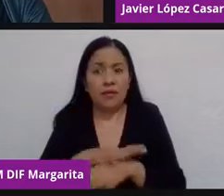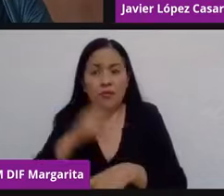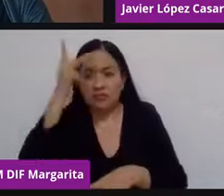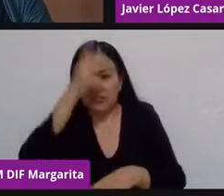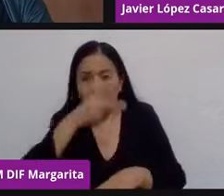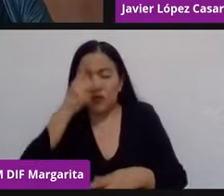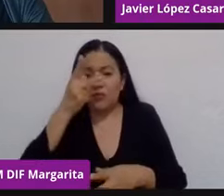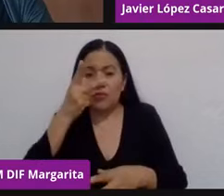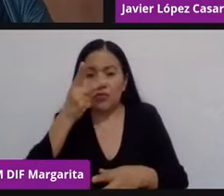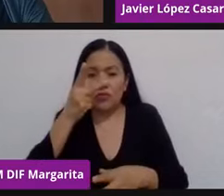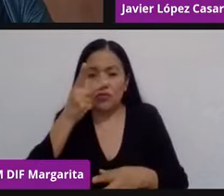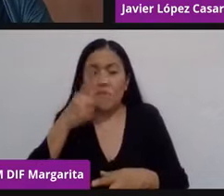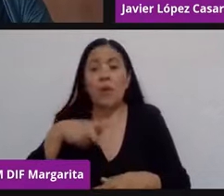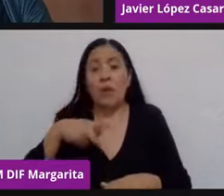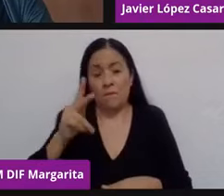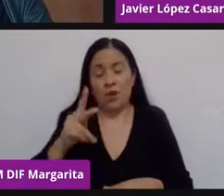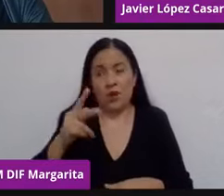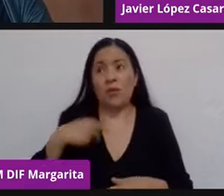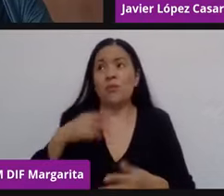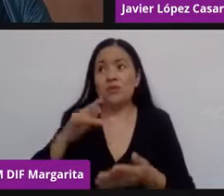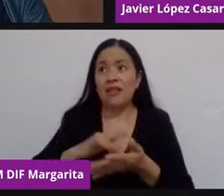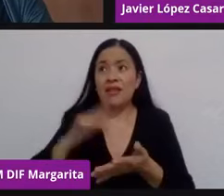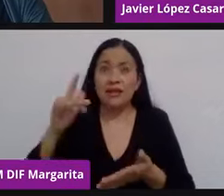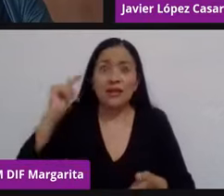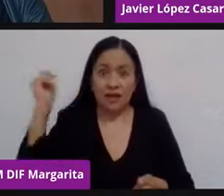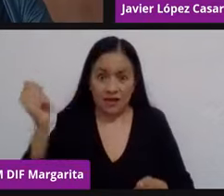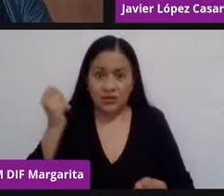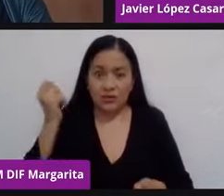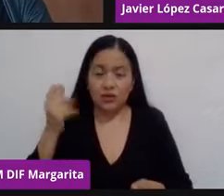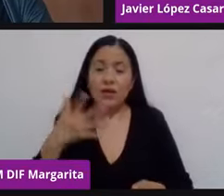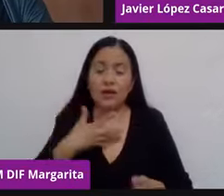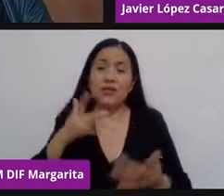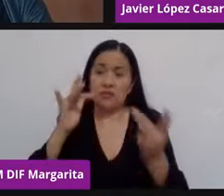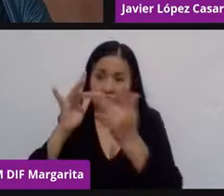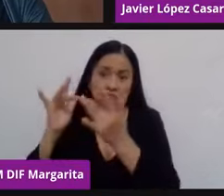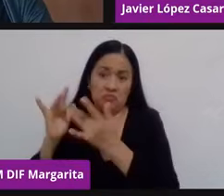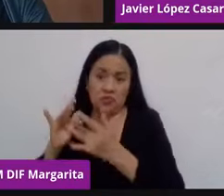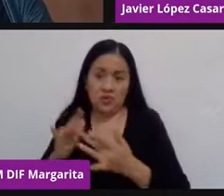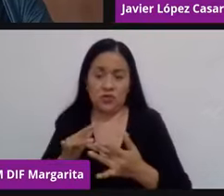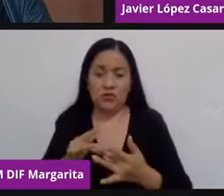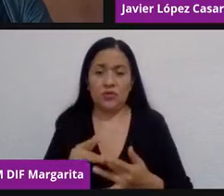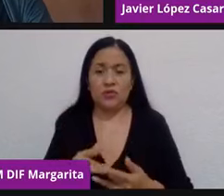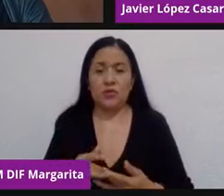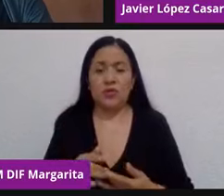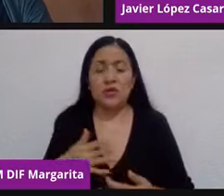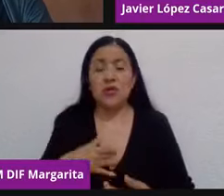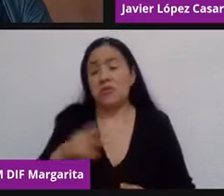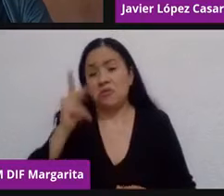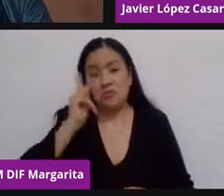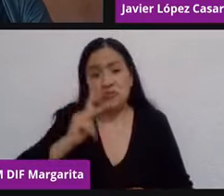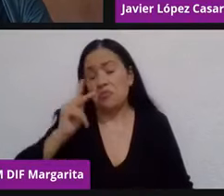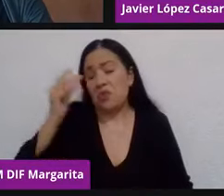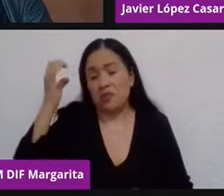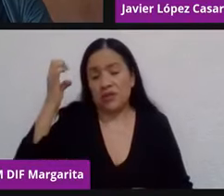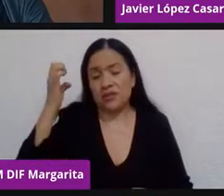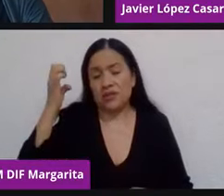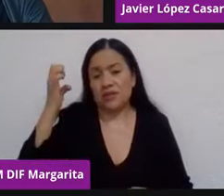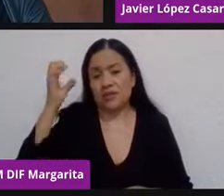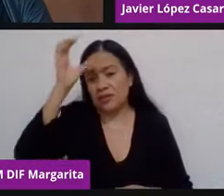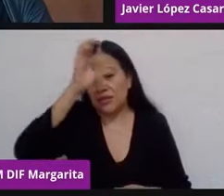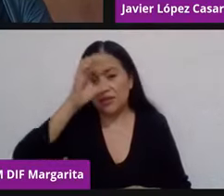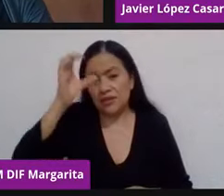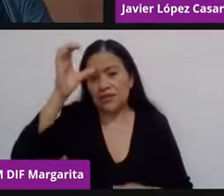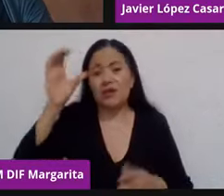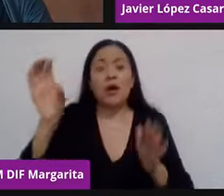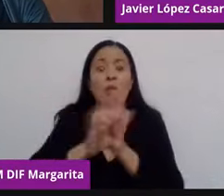las grandes ventajas que tuvimos con la tecnología hoy día de estar mantenido y estar en comunicación. Y pruebas de ciencia tenemos como procesos de creación de